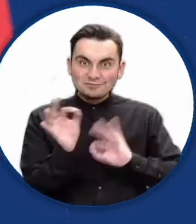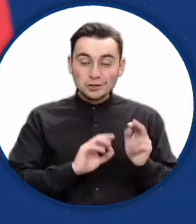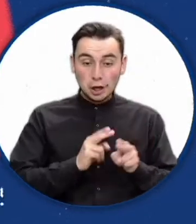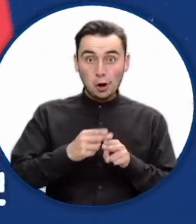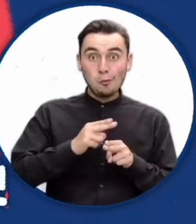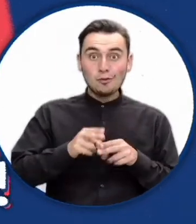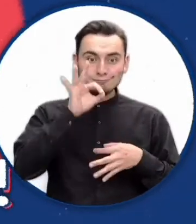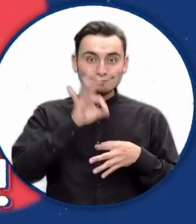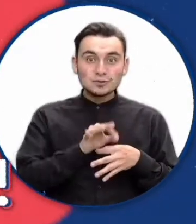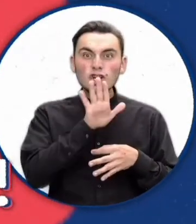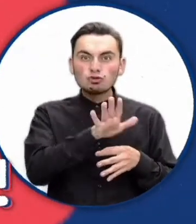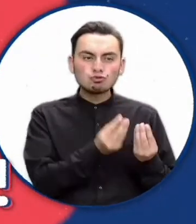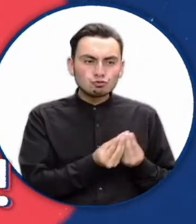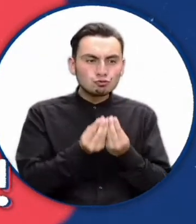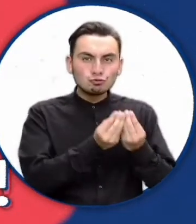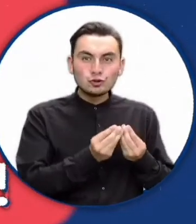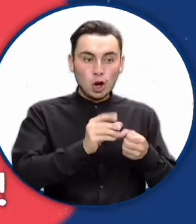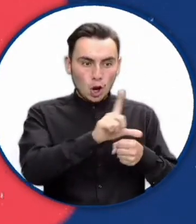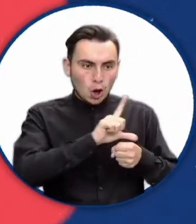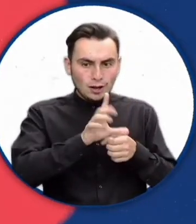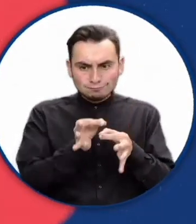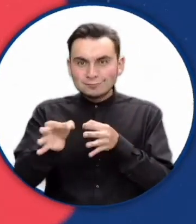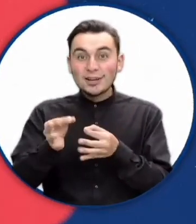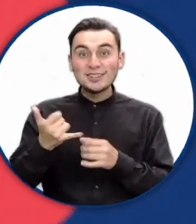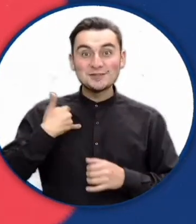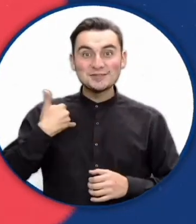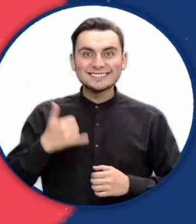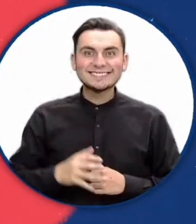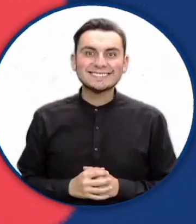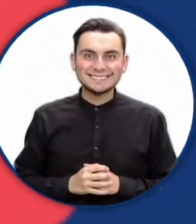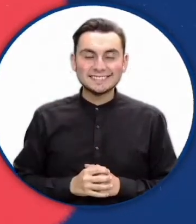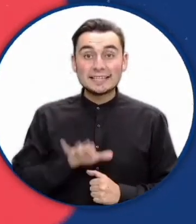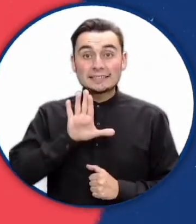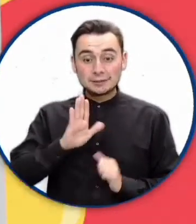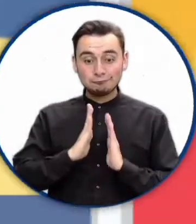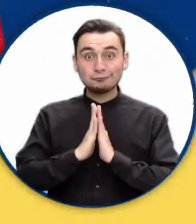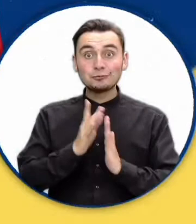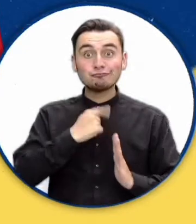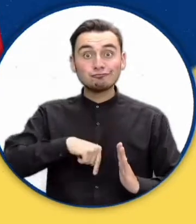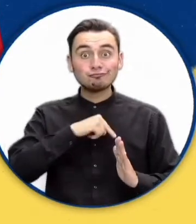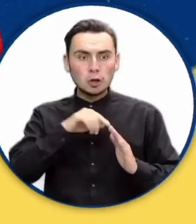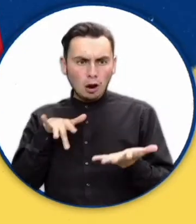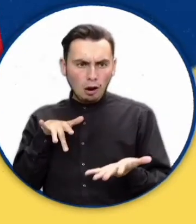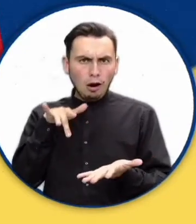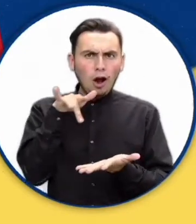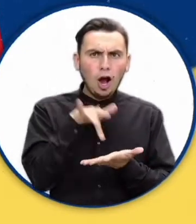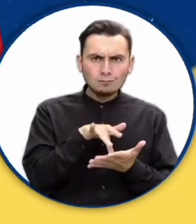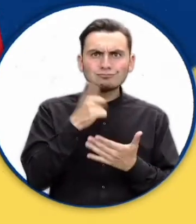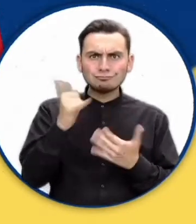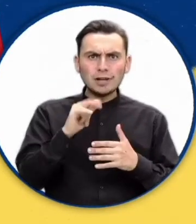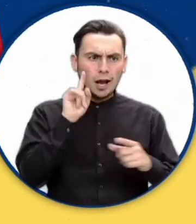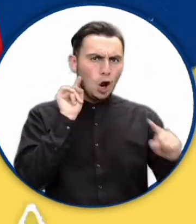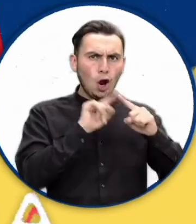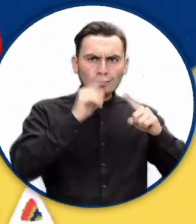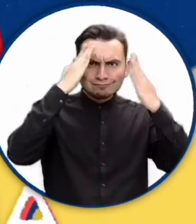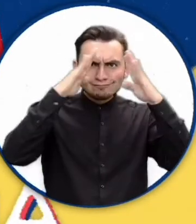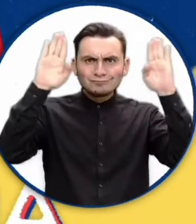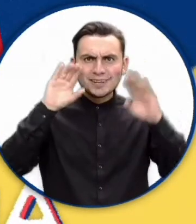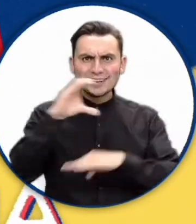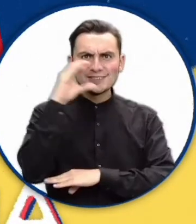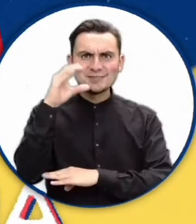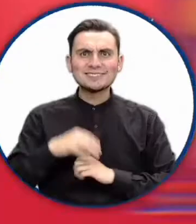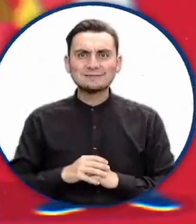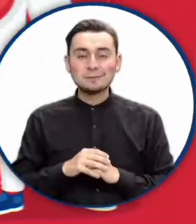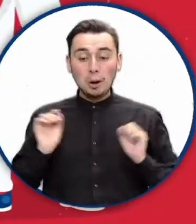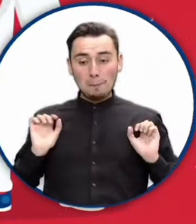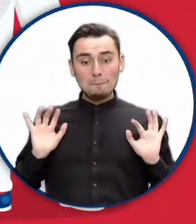Prepárate para las elecciones a los consejos municipales y locales de juventud. Este 5 de diciembre tenemos una cita con la democracia